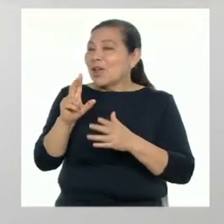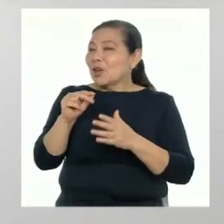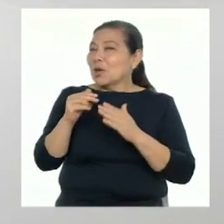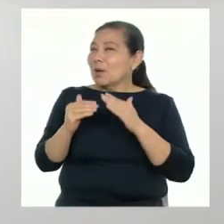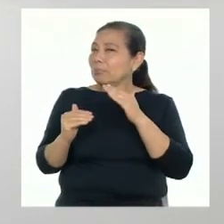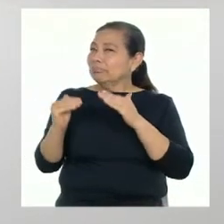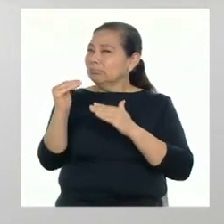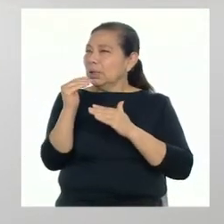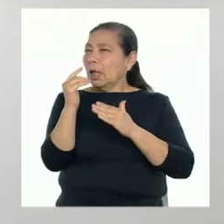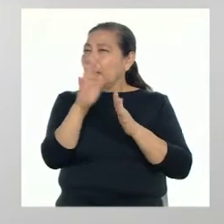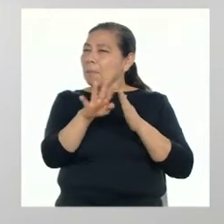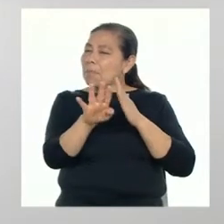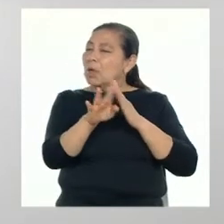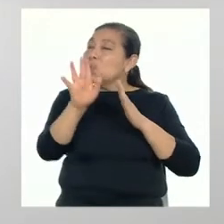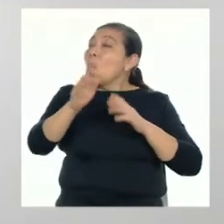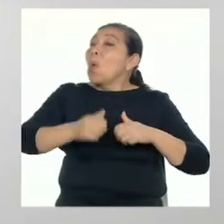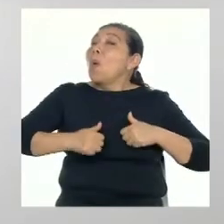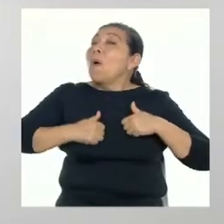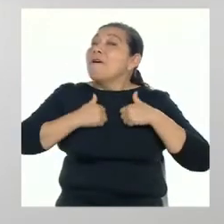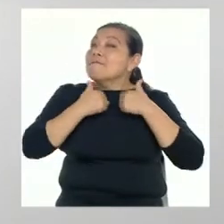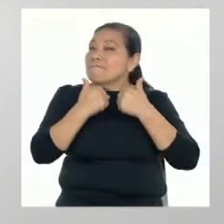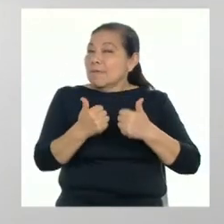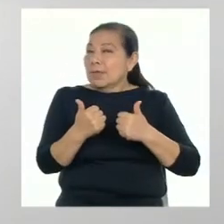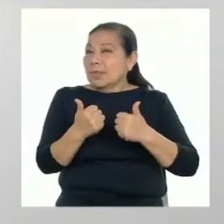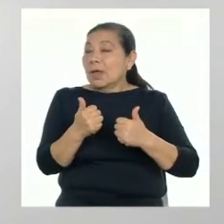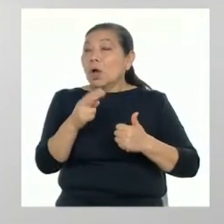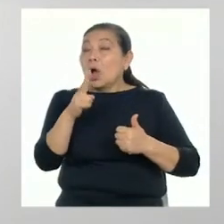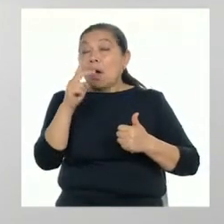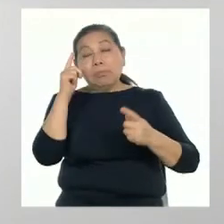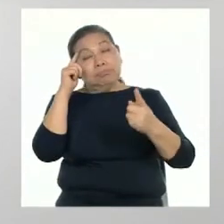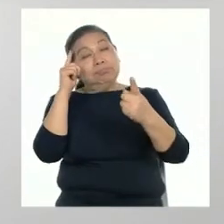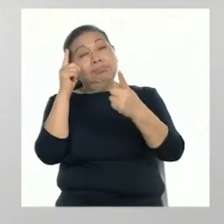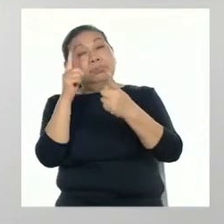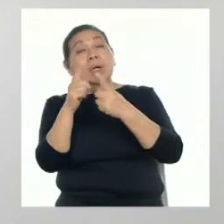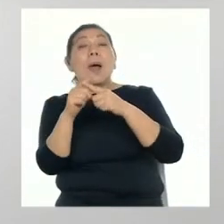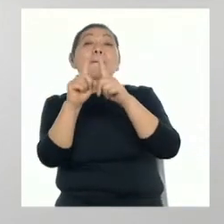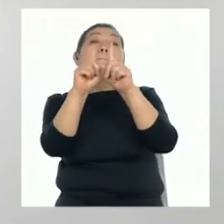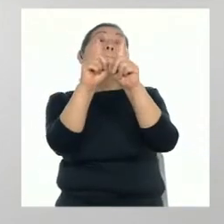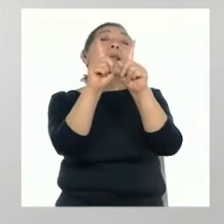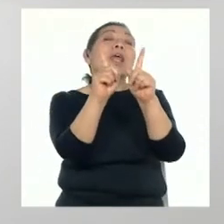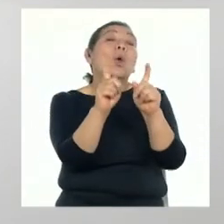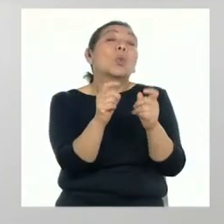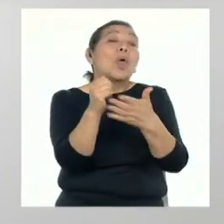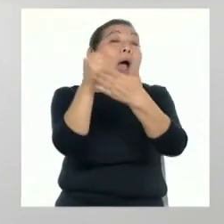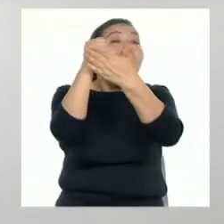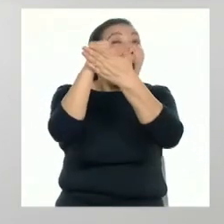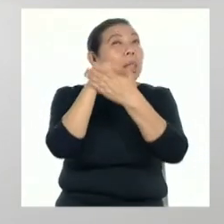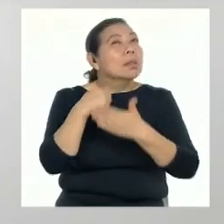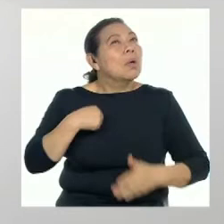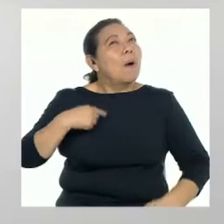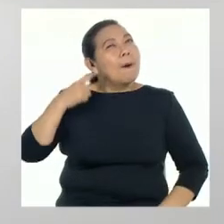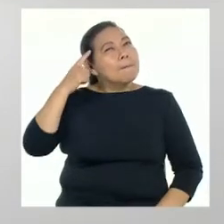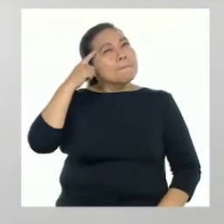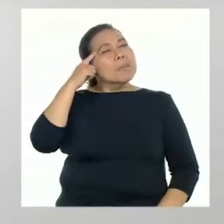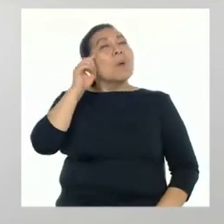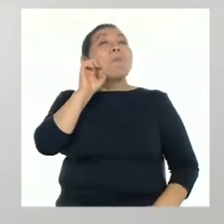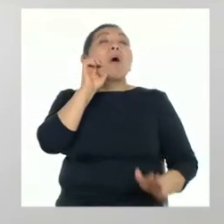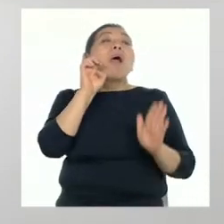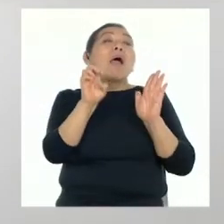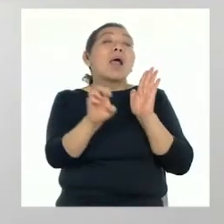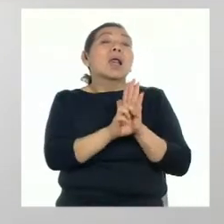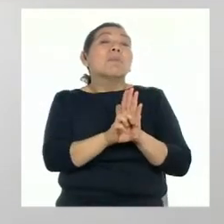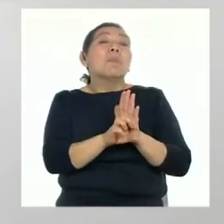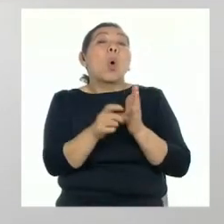norte y base para toda la vida. Al igual que con la visión, existen algunas preguntas que te pueden ayudar a construir tu misión. Por ejemplo,